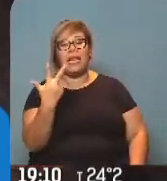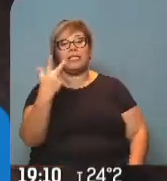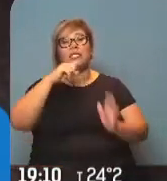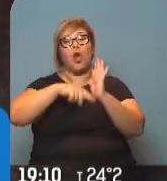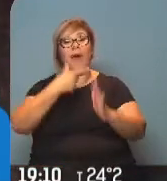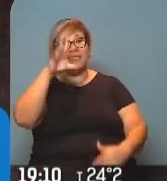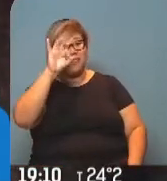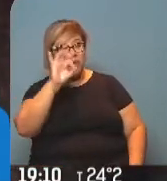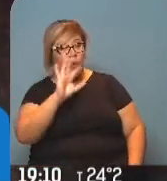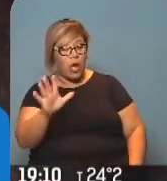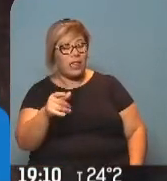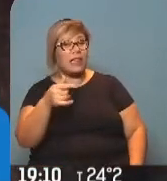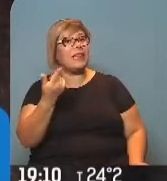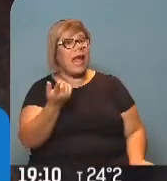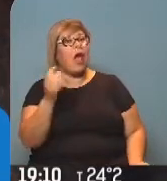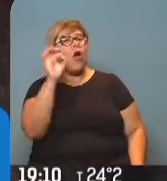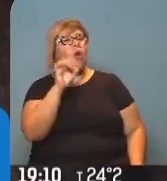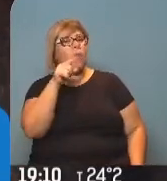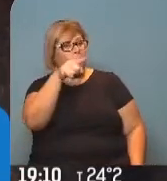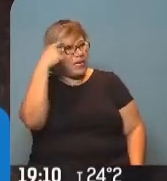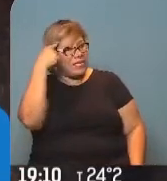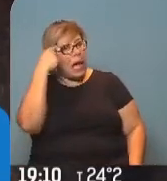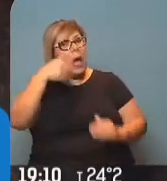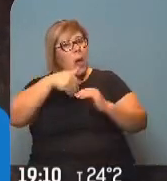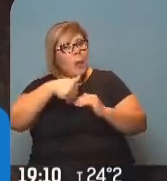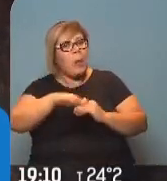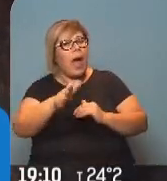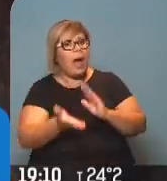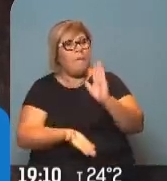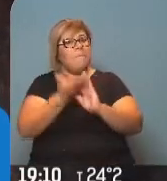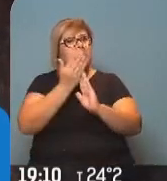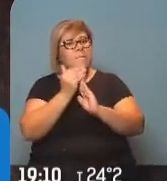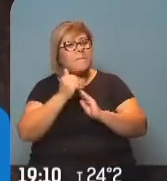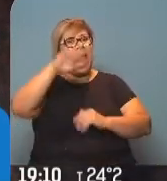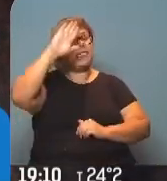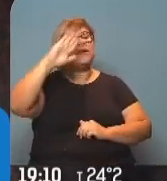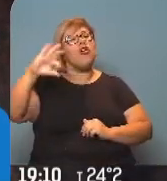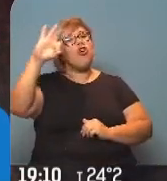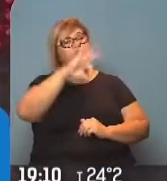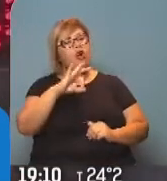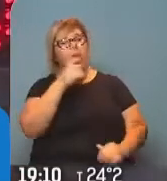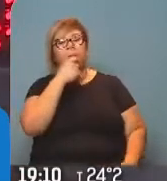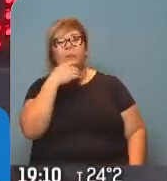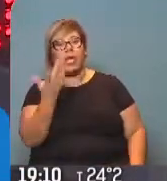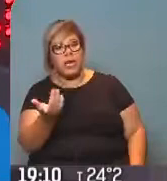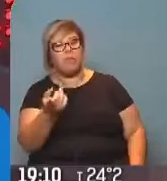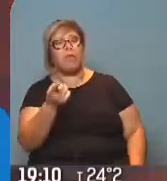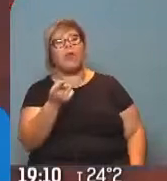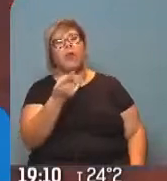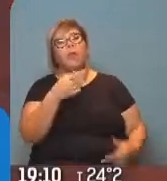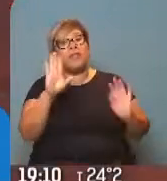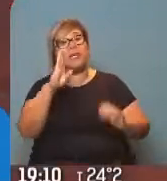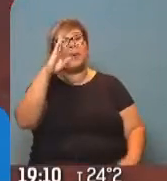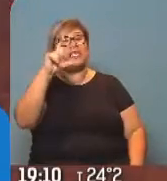aún más o que a pesar de estar en el medio de esa banda de flotación puede llegar a hacer algún movimiento como para frenar esta crecida? Bueno,